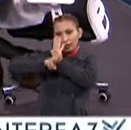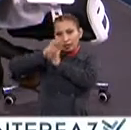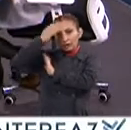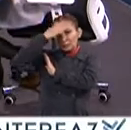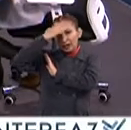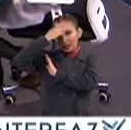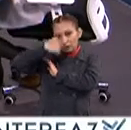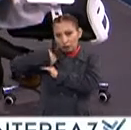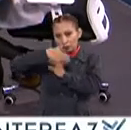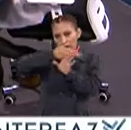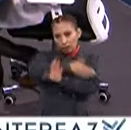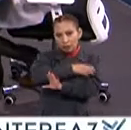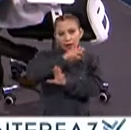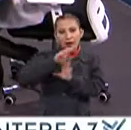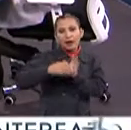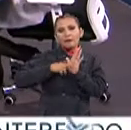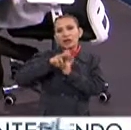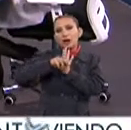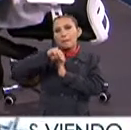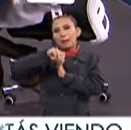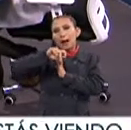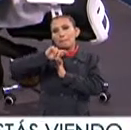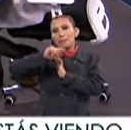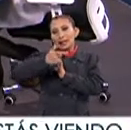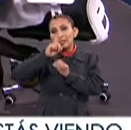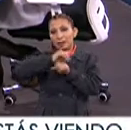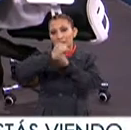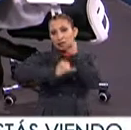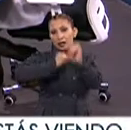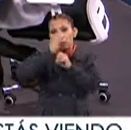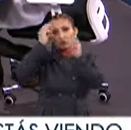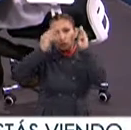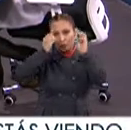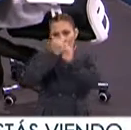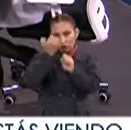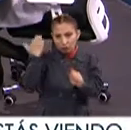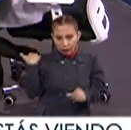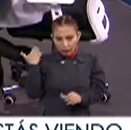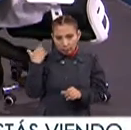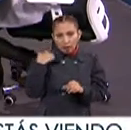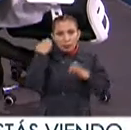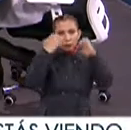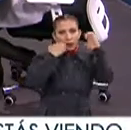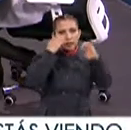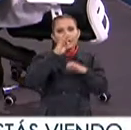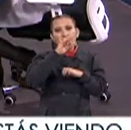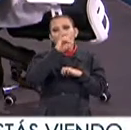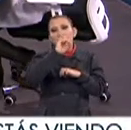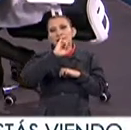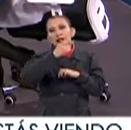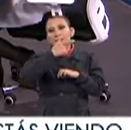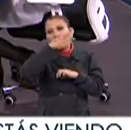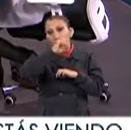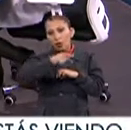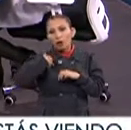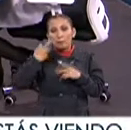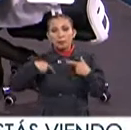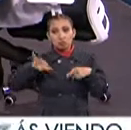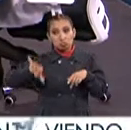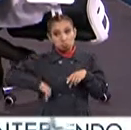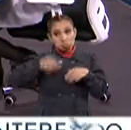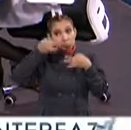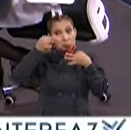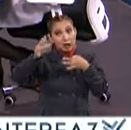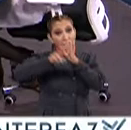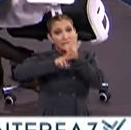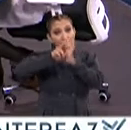experiencias que hemos tenido Ya con videomapping Tanto en el Día Internacional De los Museos del año pasado Como en exposición De Felipe Santiago Gutiérrez La gente se interesó